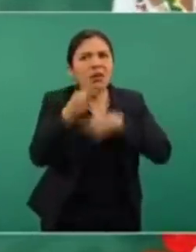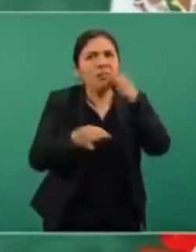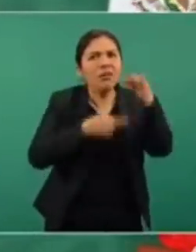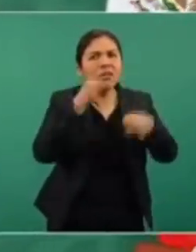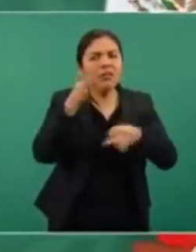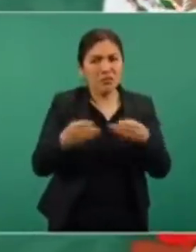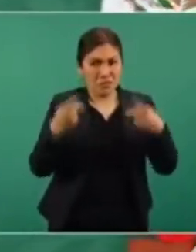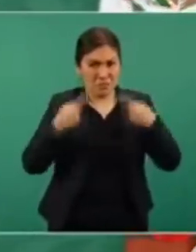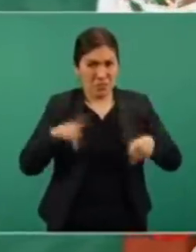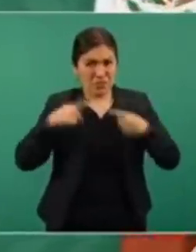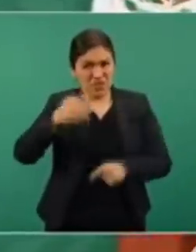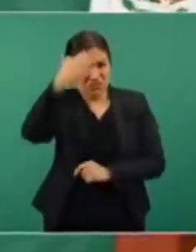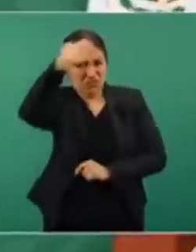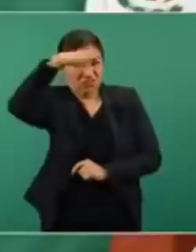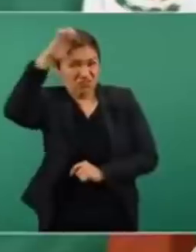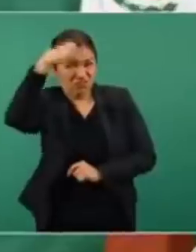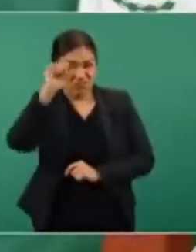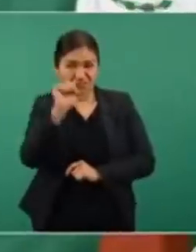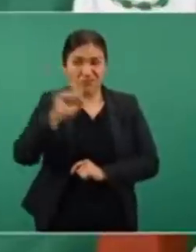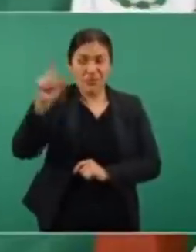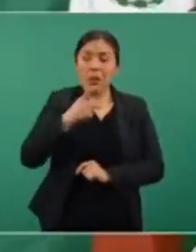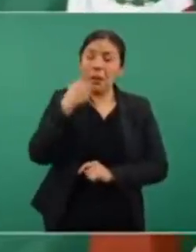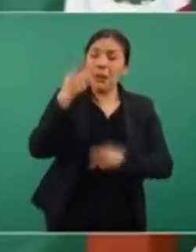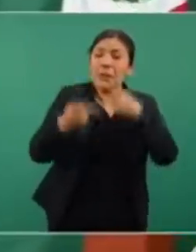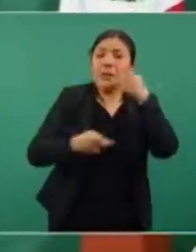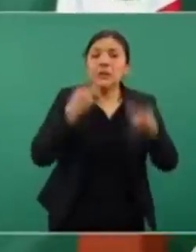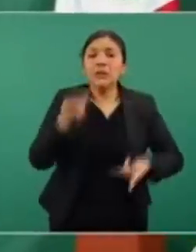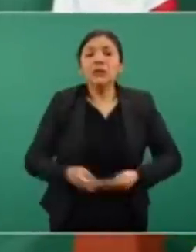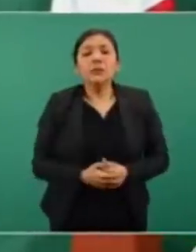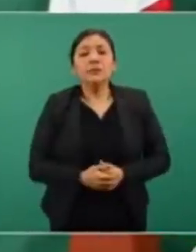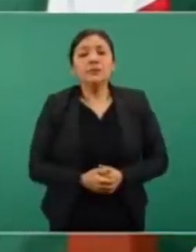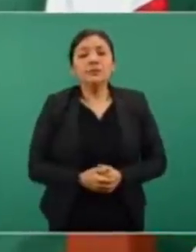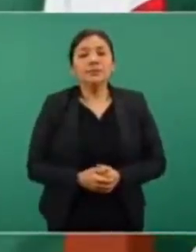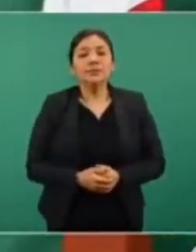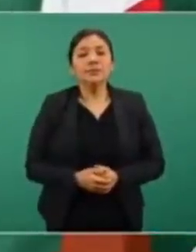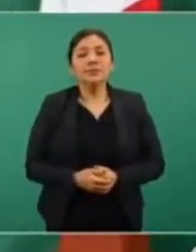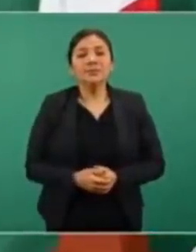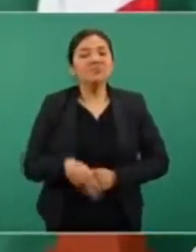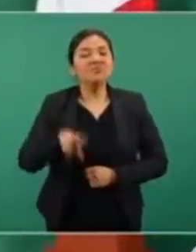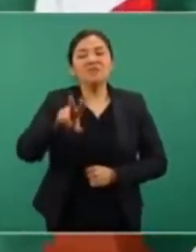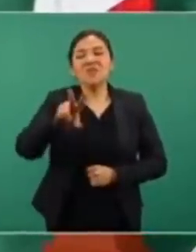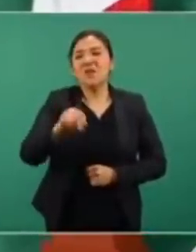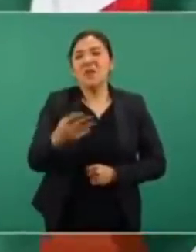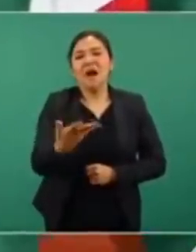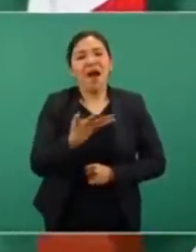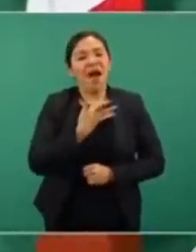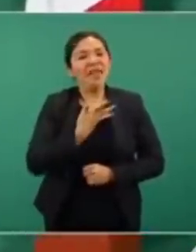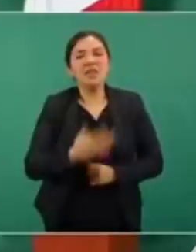expertos a decir no va a haber